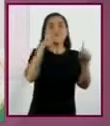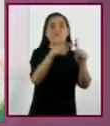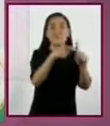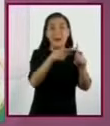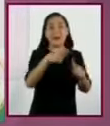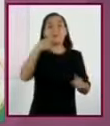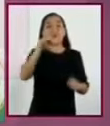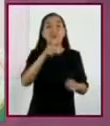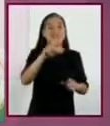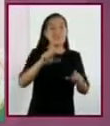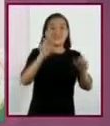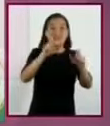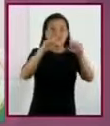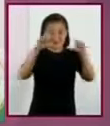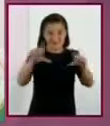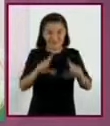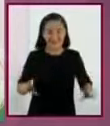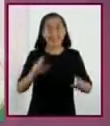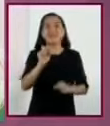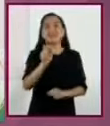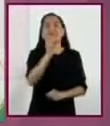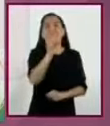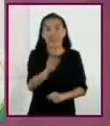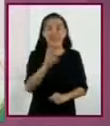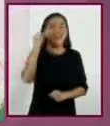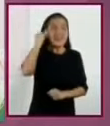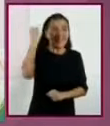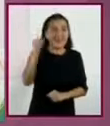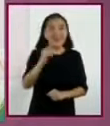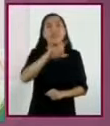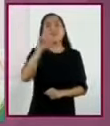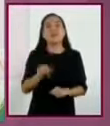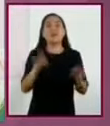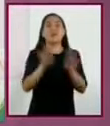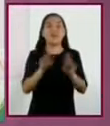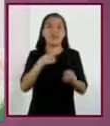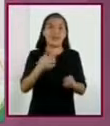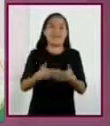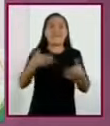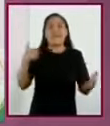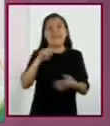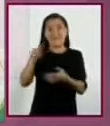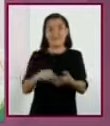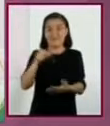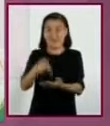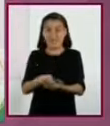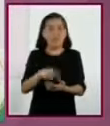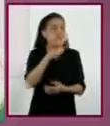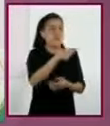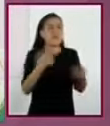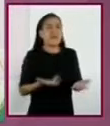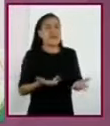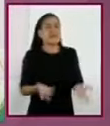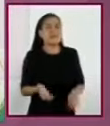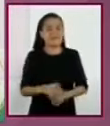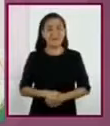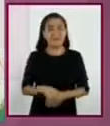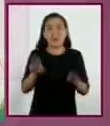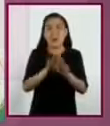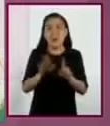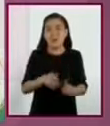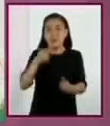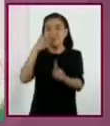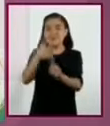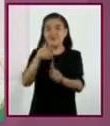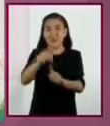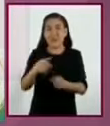tienes muchos párrafos e ideas que tienes que recorrer antes de llegar a tu destino. ¿Qué haces entonces? ¿Cómo llegas a tu